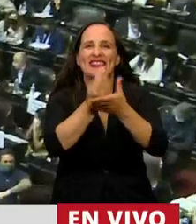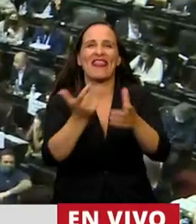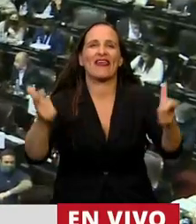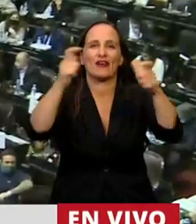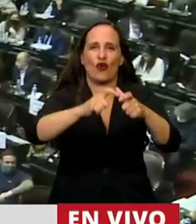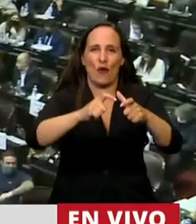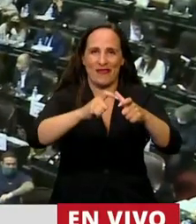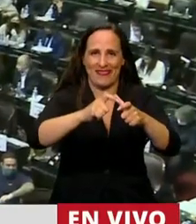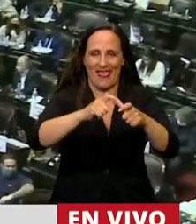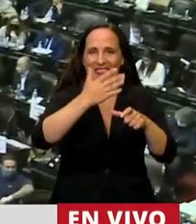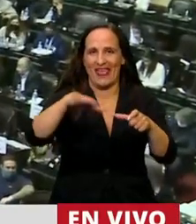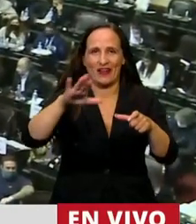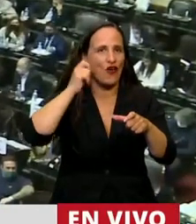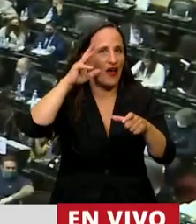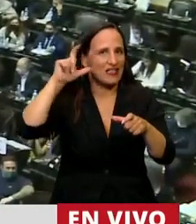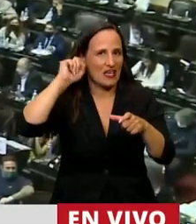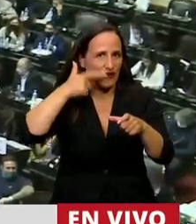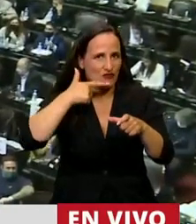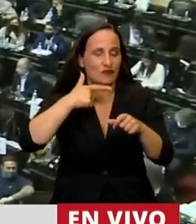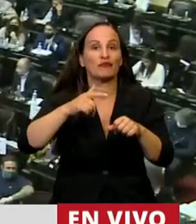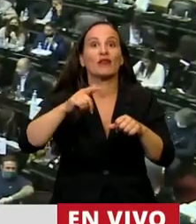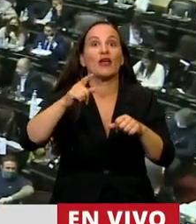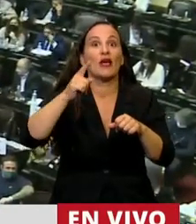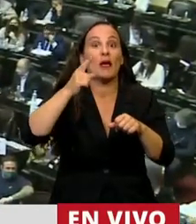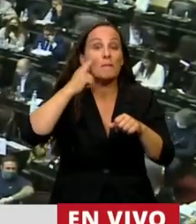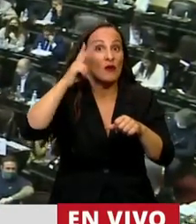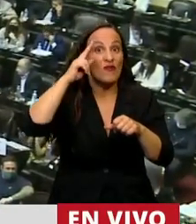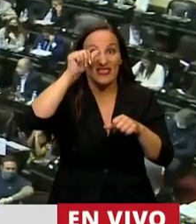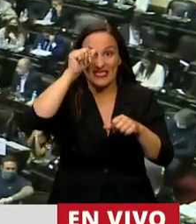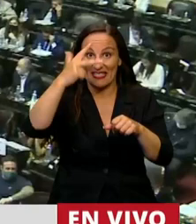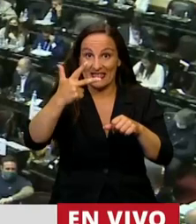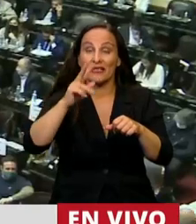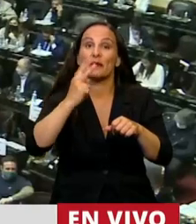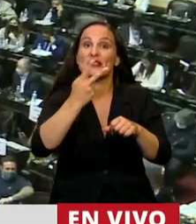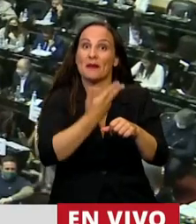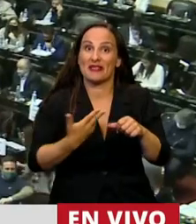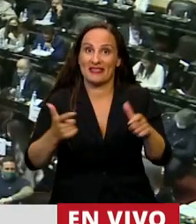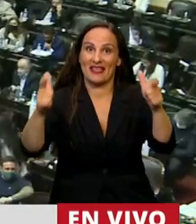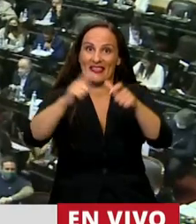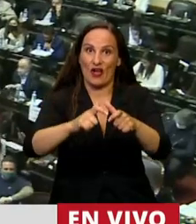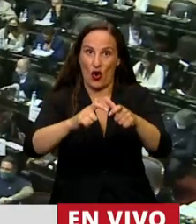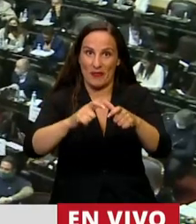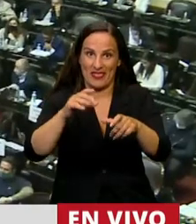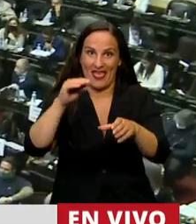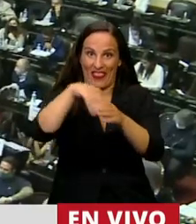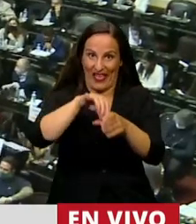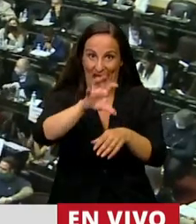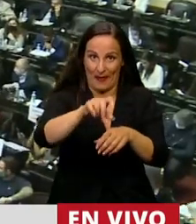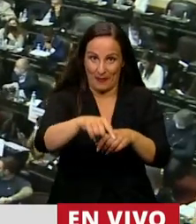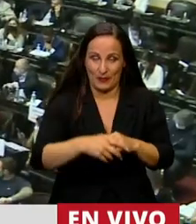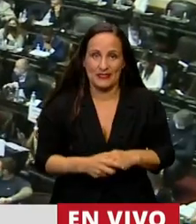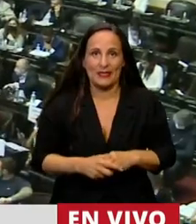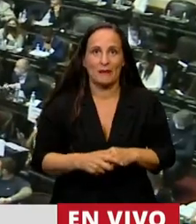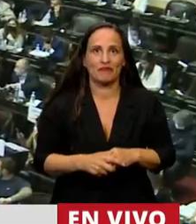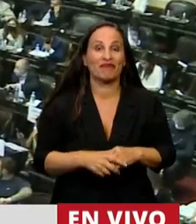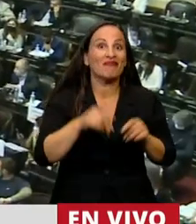Gallegos y luego, en el año 63, vicepresidenta del Comité Provincia. Desde su creación en la década